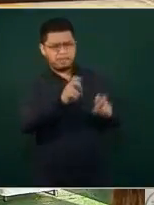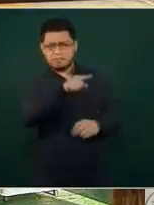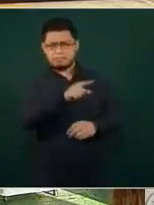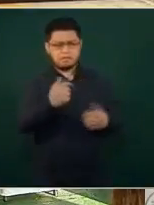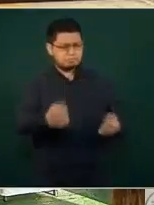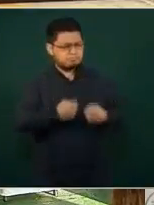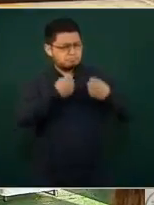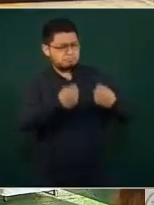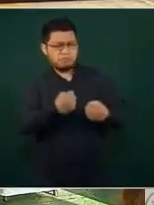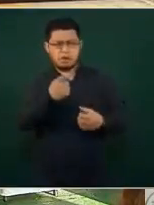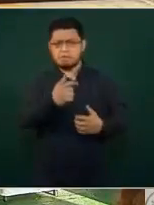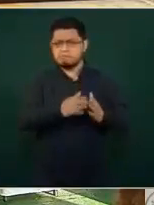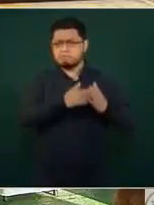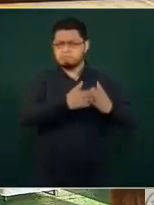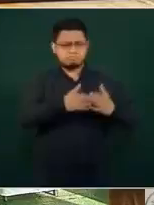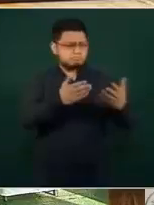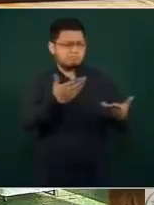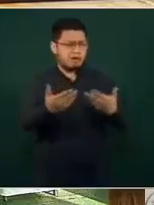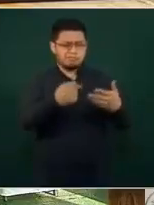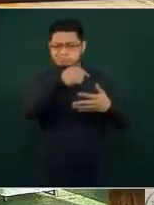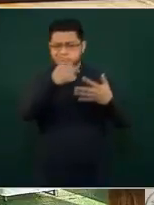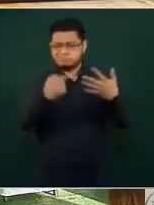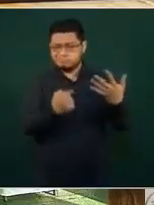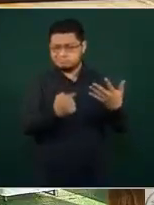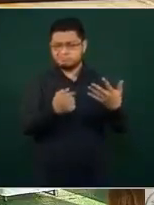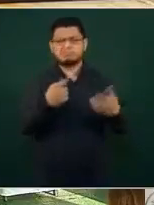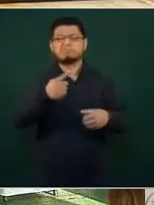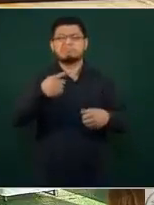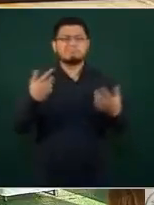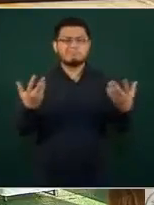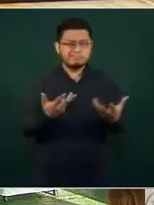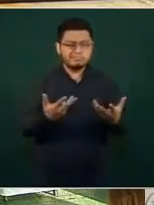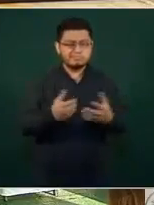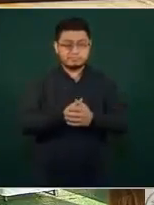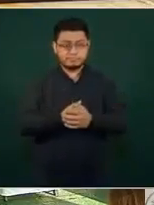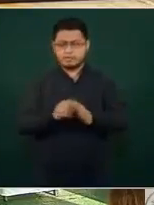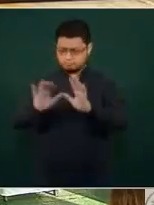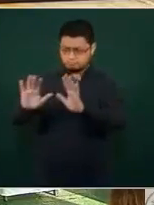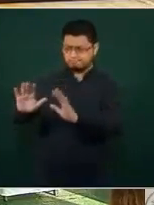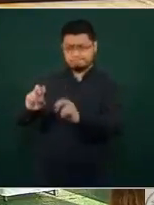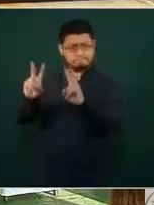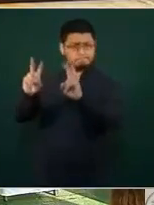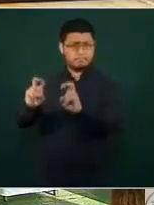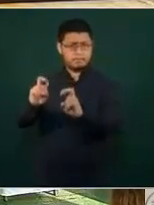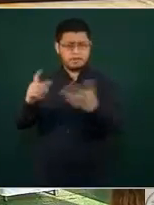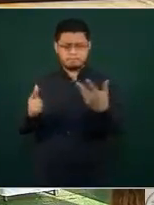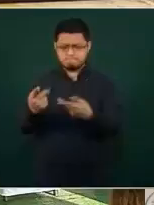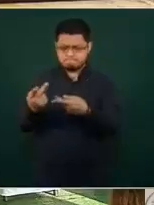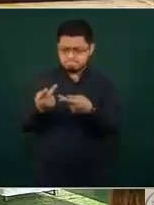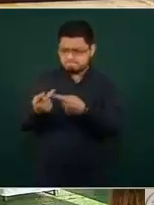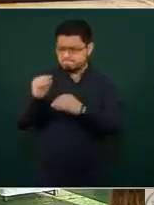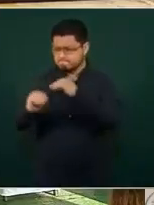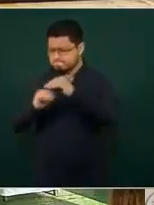en esta actividad importante. Además de este apoyo logístico en esta distribución de